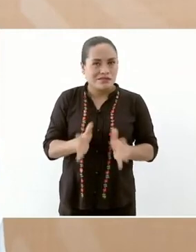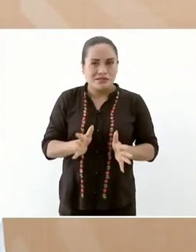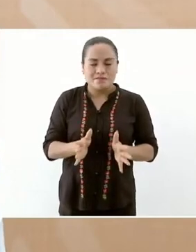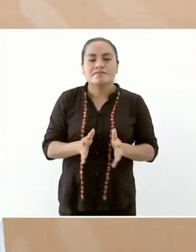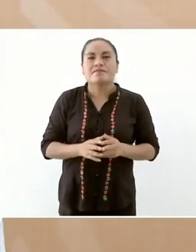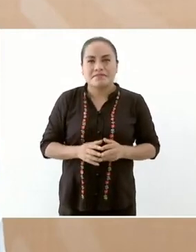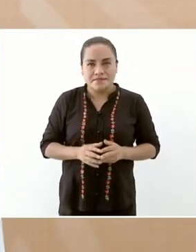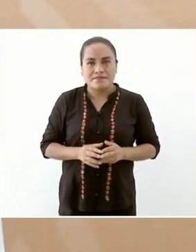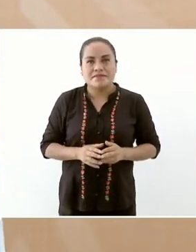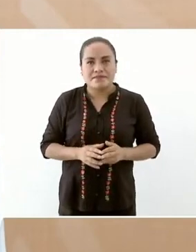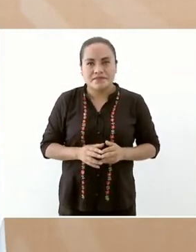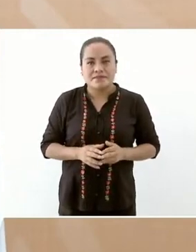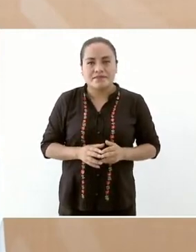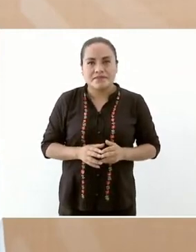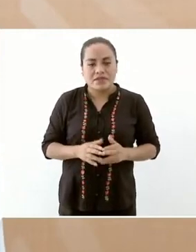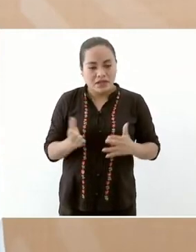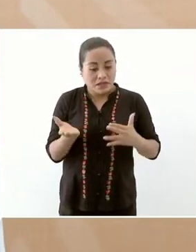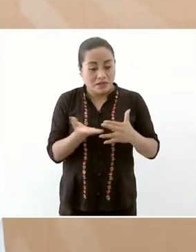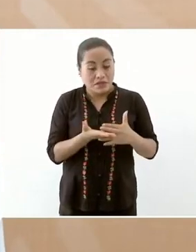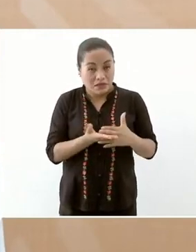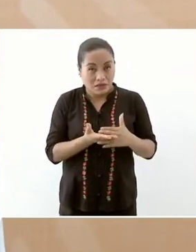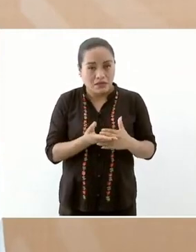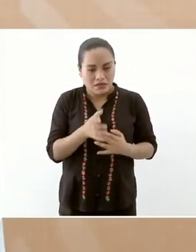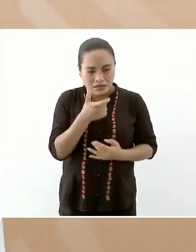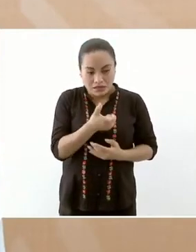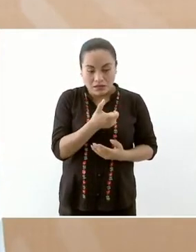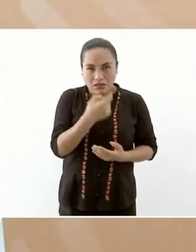de lo que les corresponde